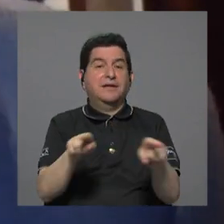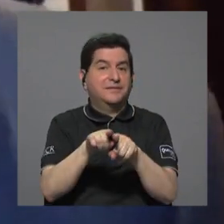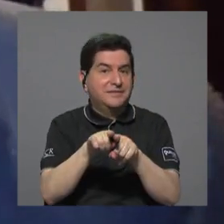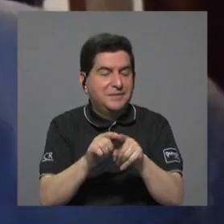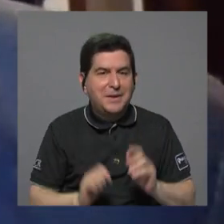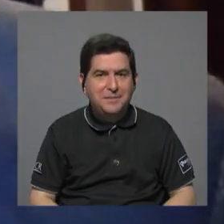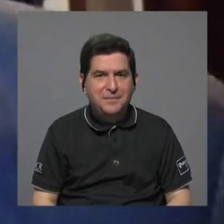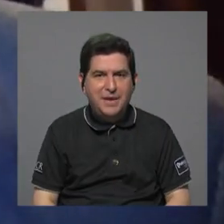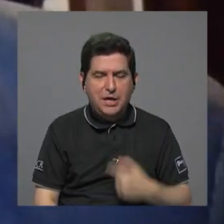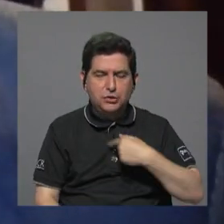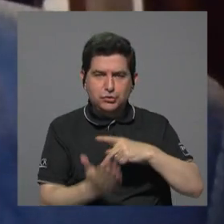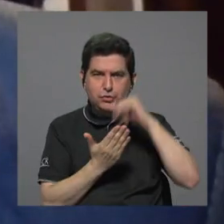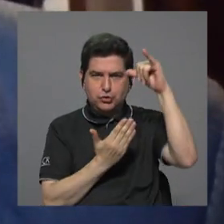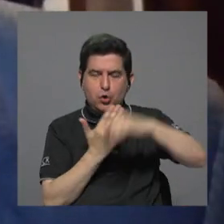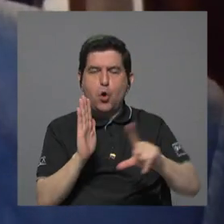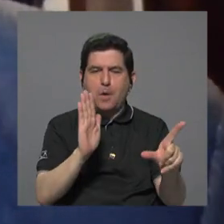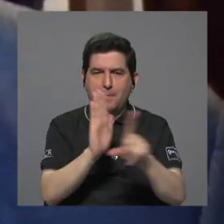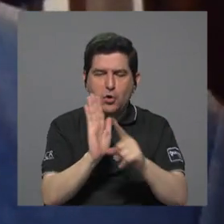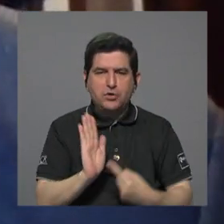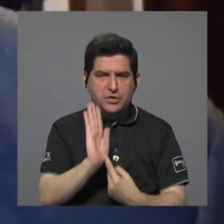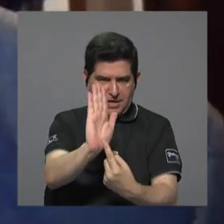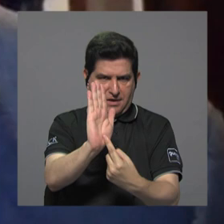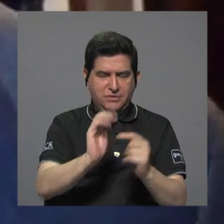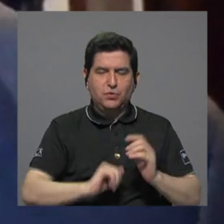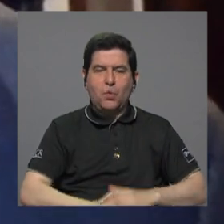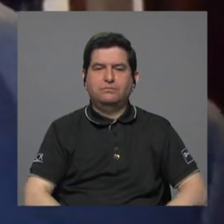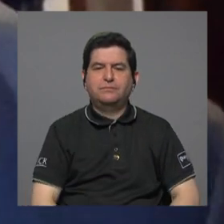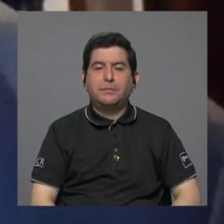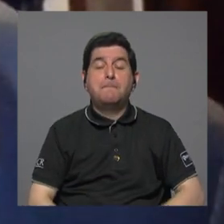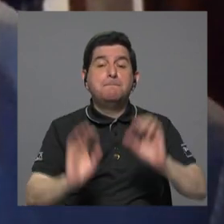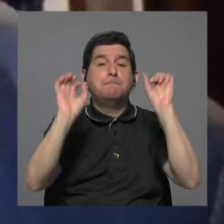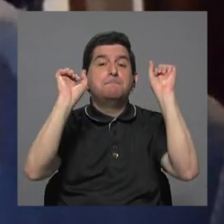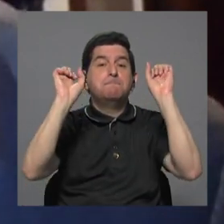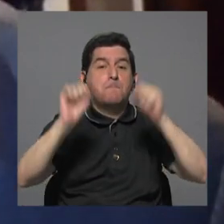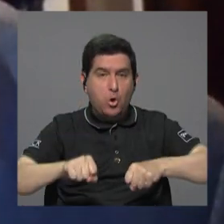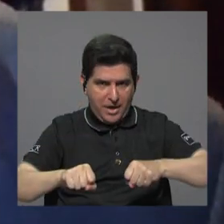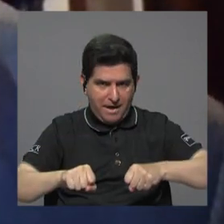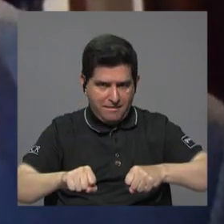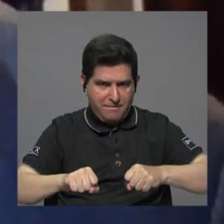presenté un proyecto de ley para que se pueda